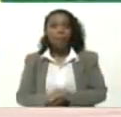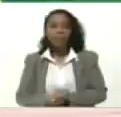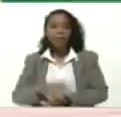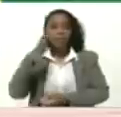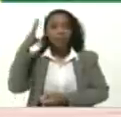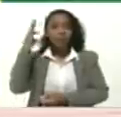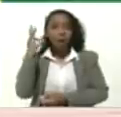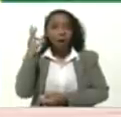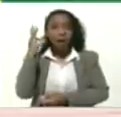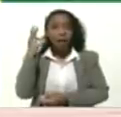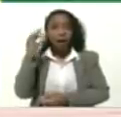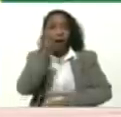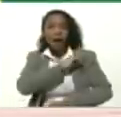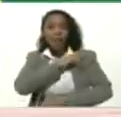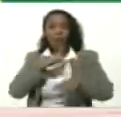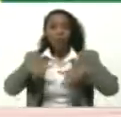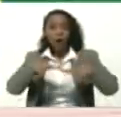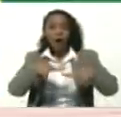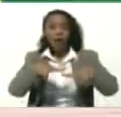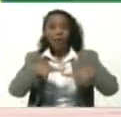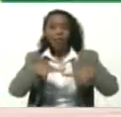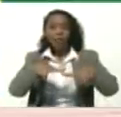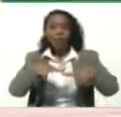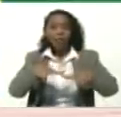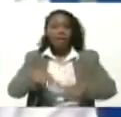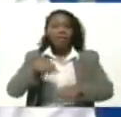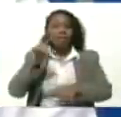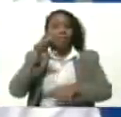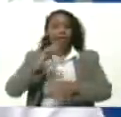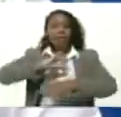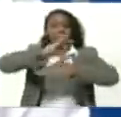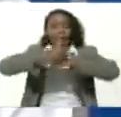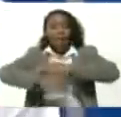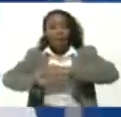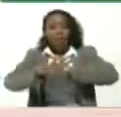Granadillo Jefa de la zona Educativa Del Tamacuro